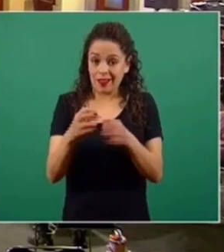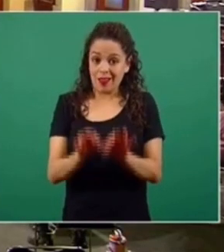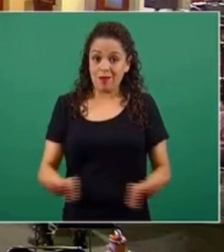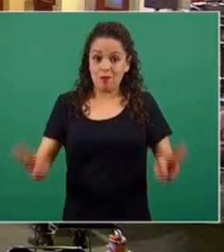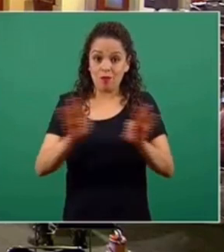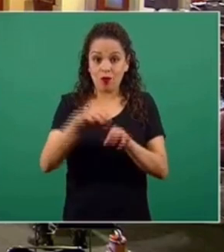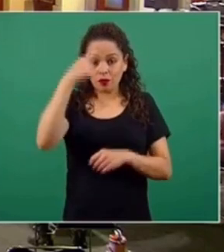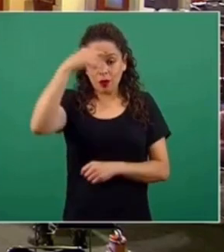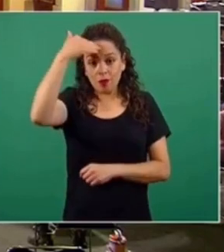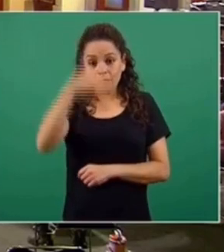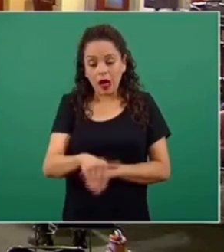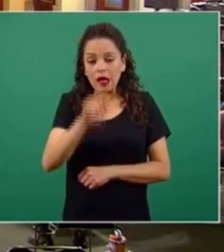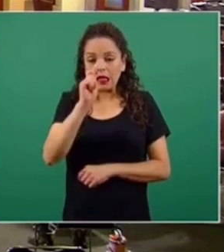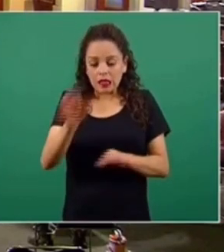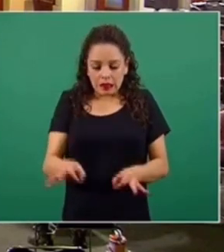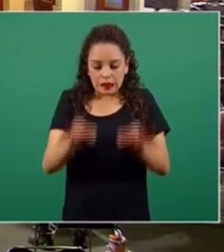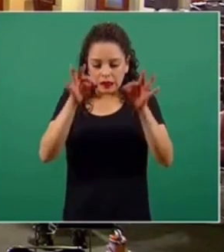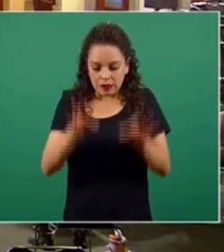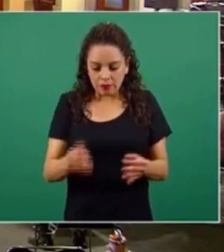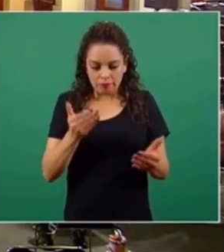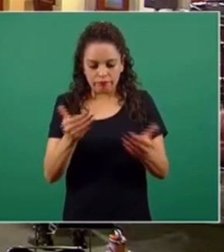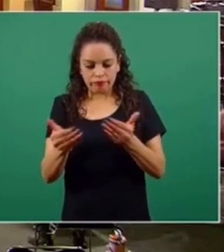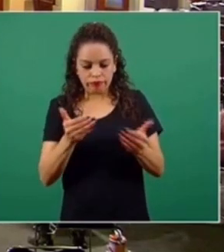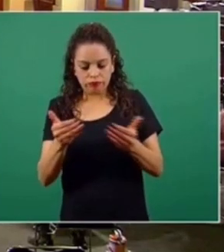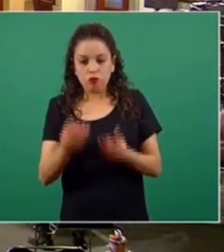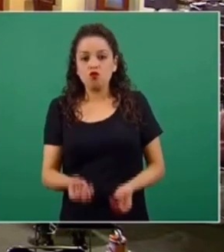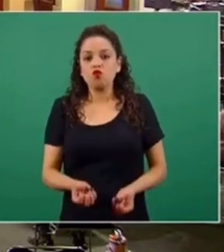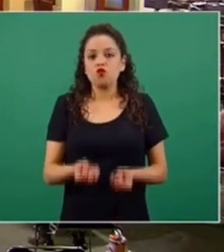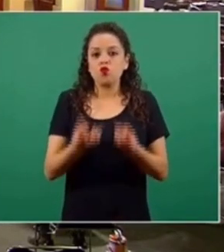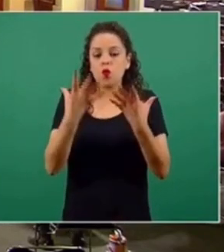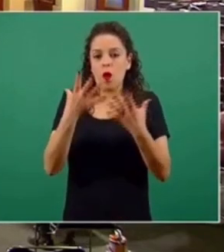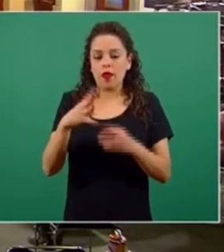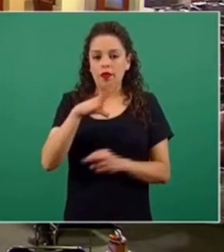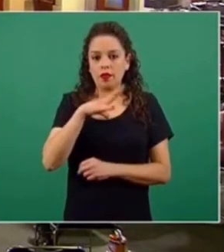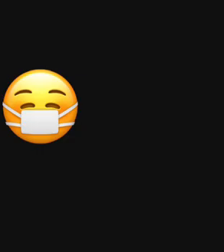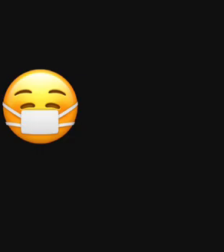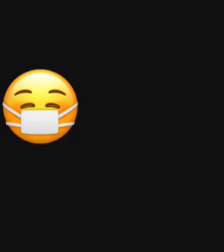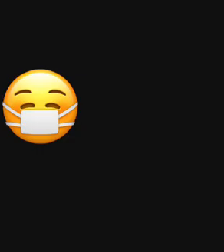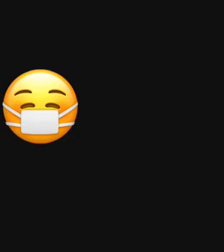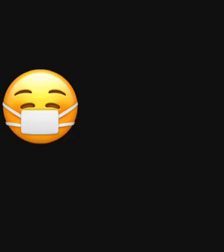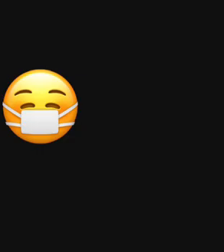estimar exactamente el impacto final que tiene o el impacto que tiene en la pandemia.